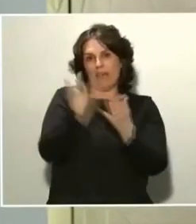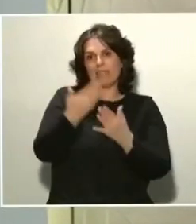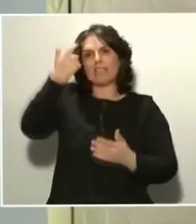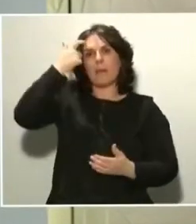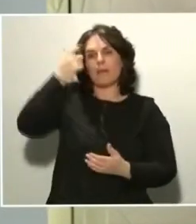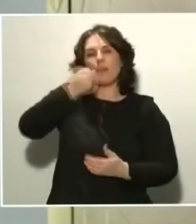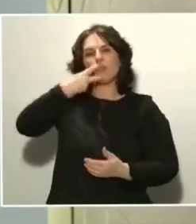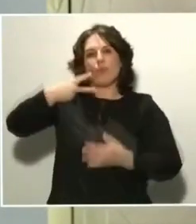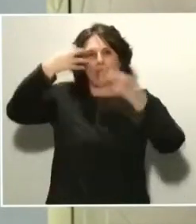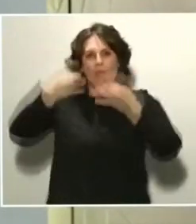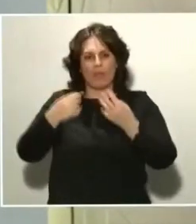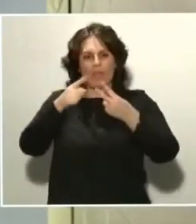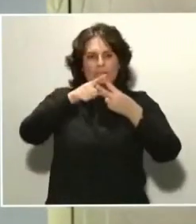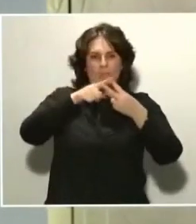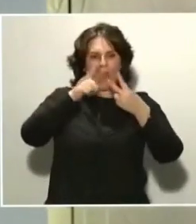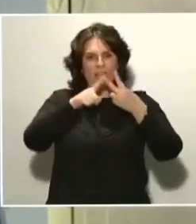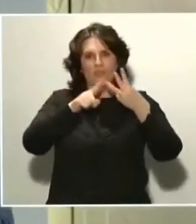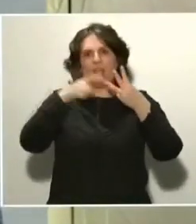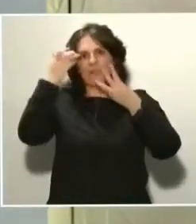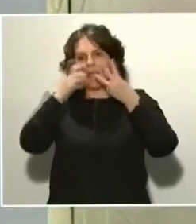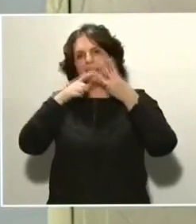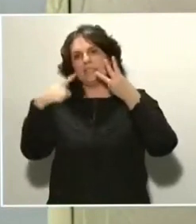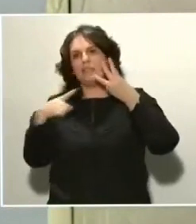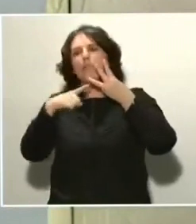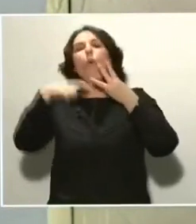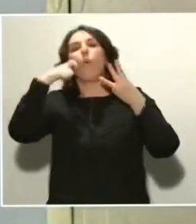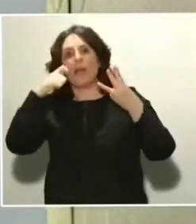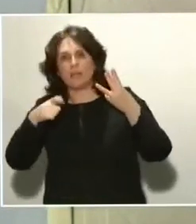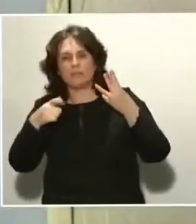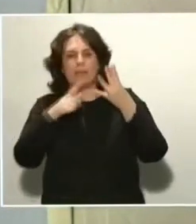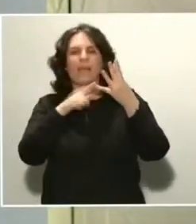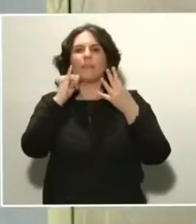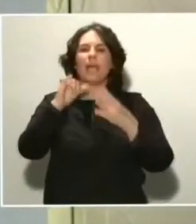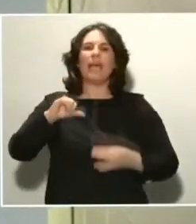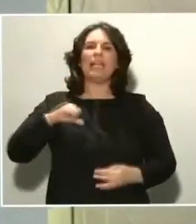anteriores. Y después vienen las fases clínicas, en las cuales tenemos unas fases 1, 2 y 3,